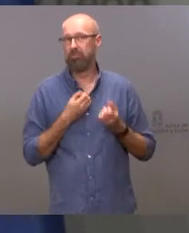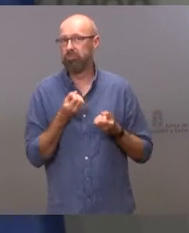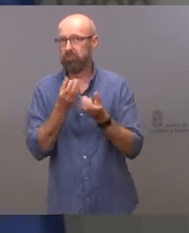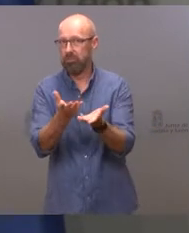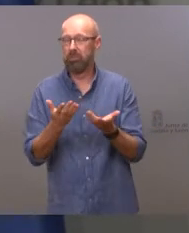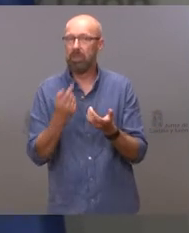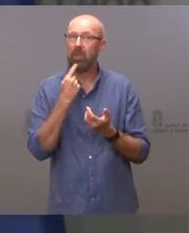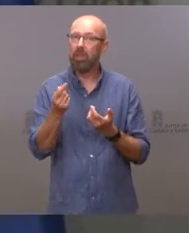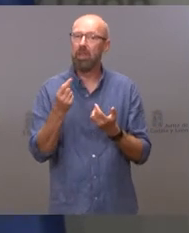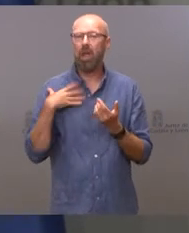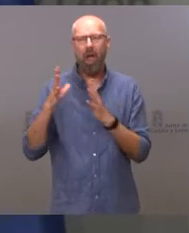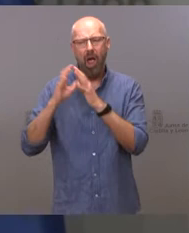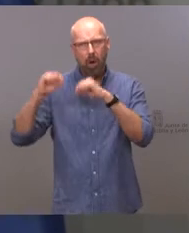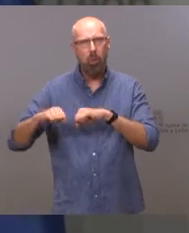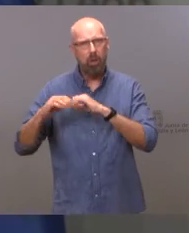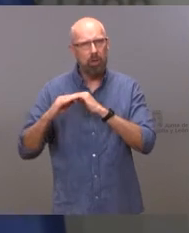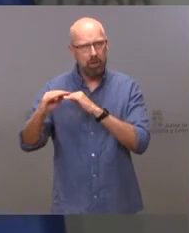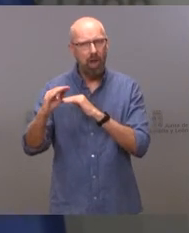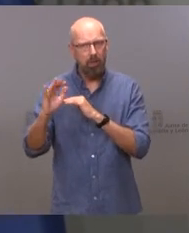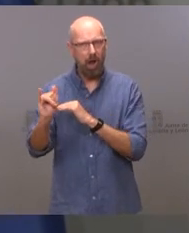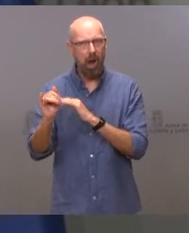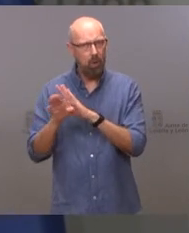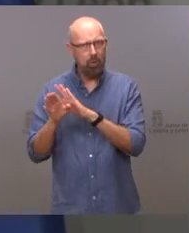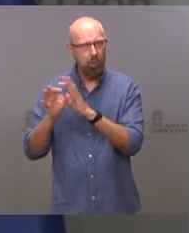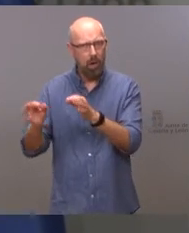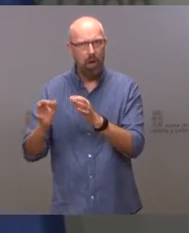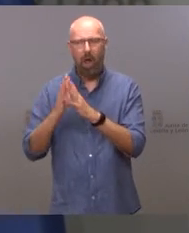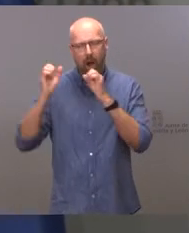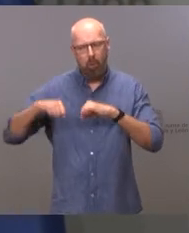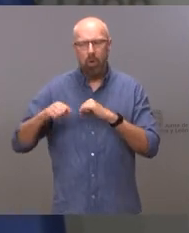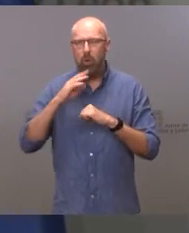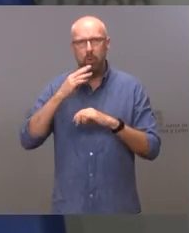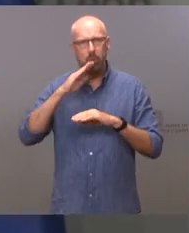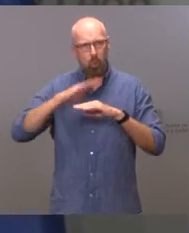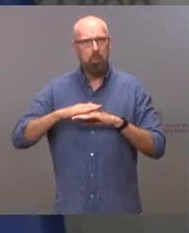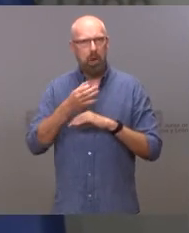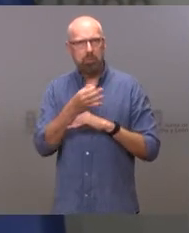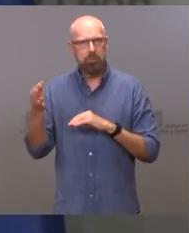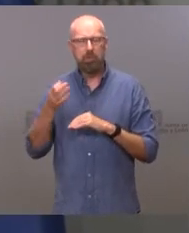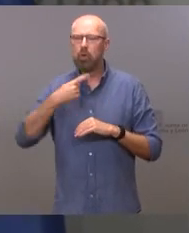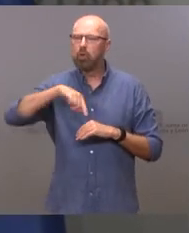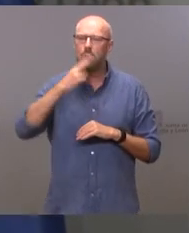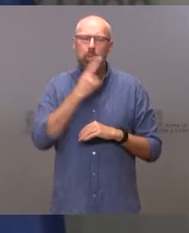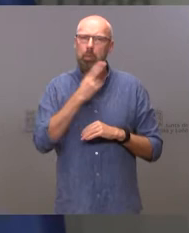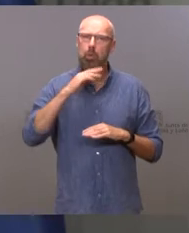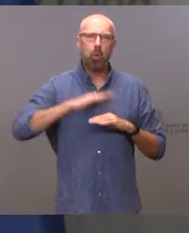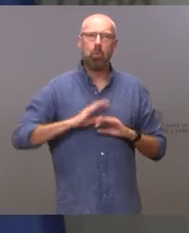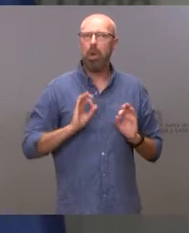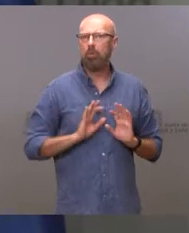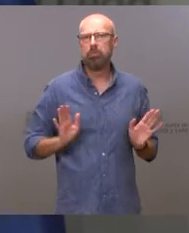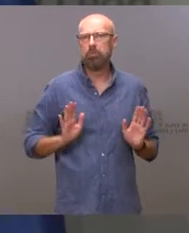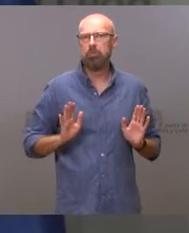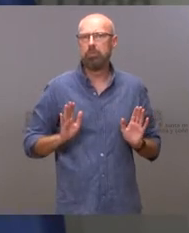Hay un acuerdo estable, hay un acuerdo que se está cumpliendo, y nosotros somos gente de palabra. Creo que lo hemos demostrado